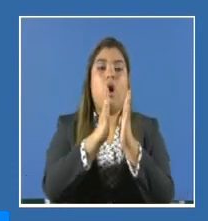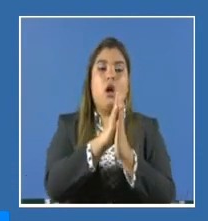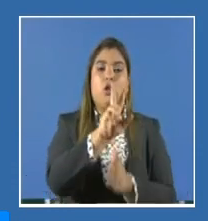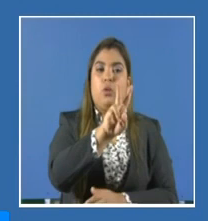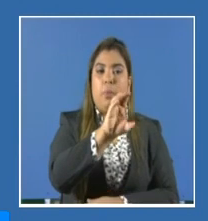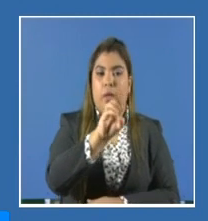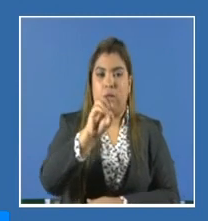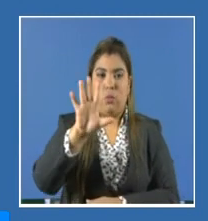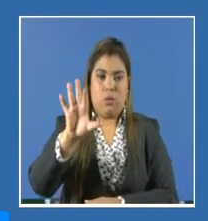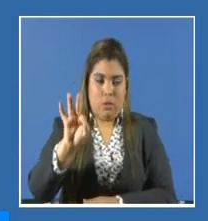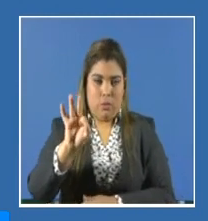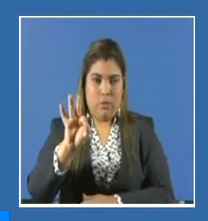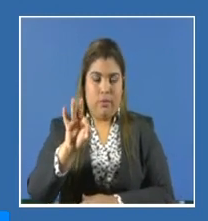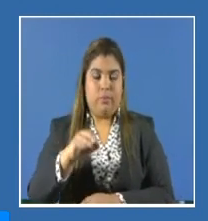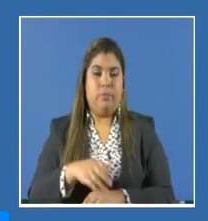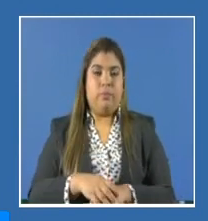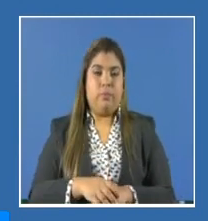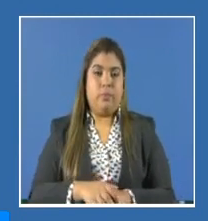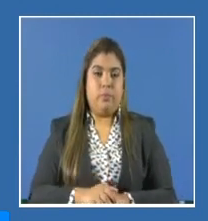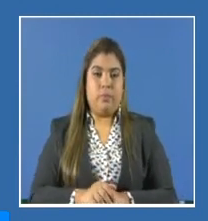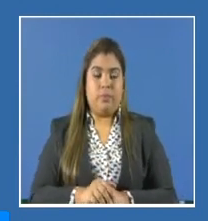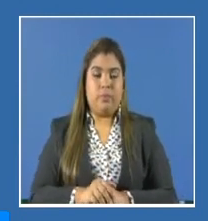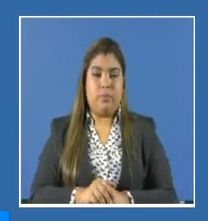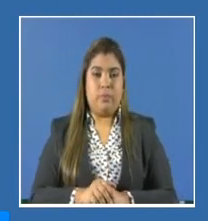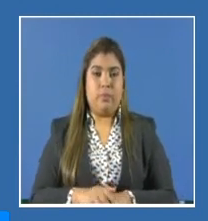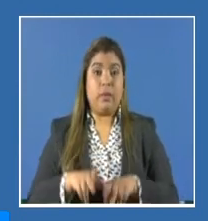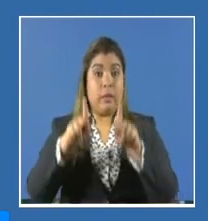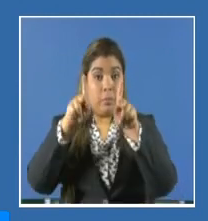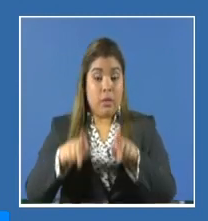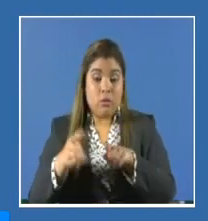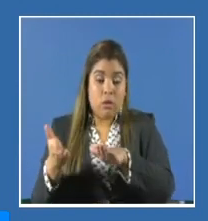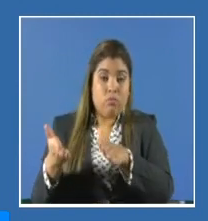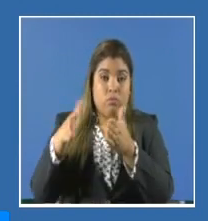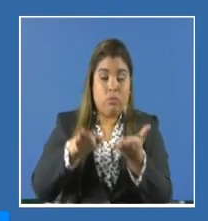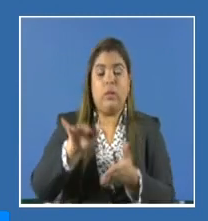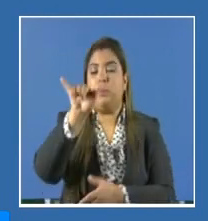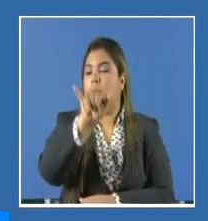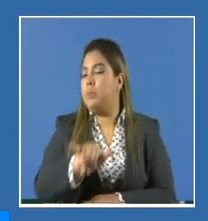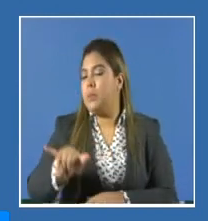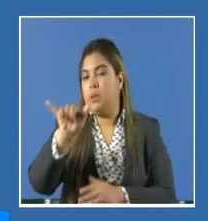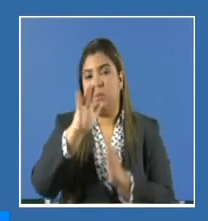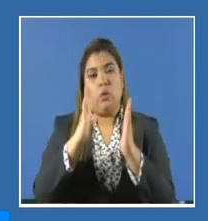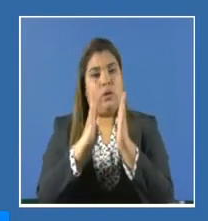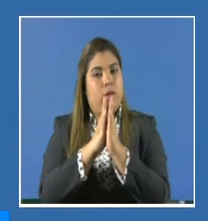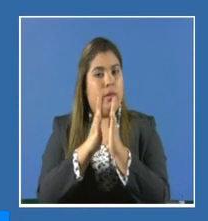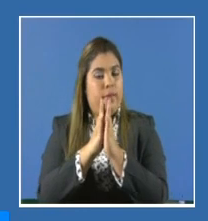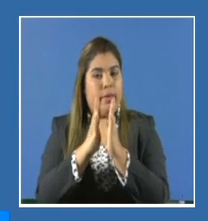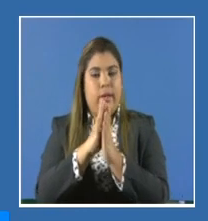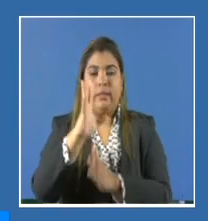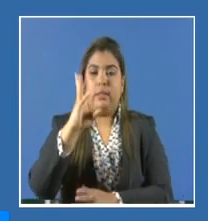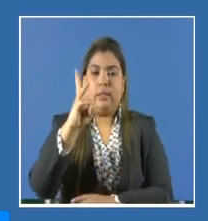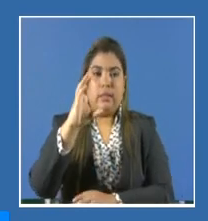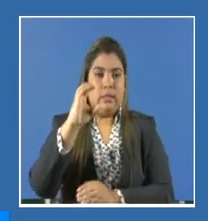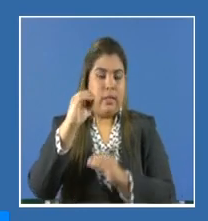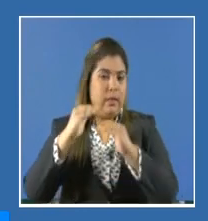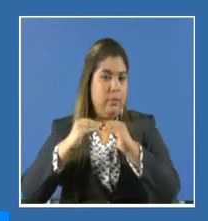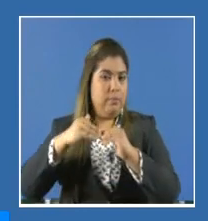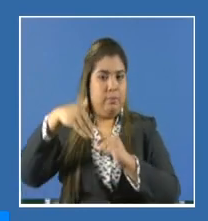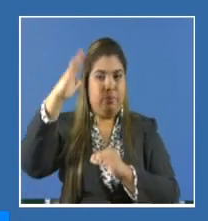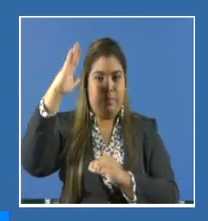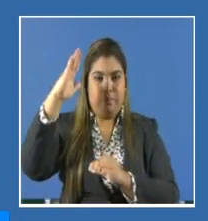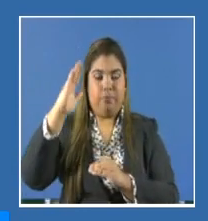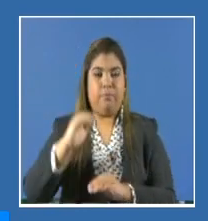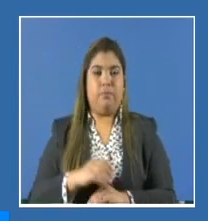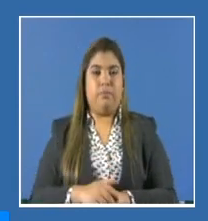Y en cuanto a la tendencia de las defunciones, pues se mantienen los de 60 años